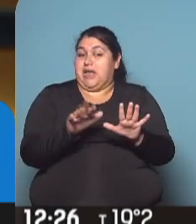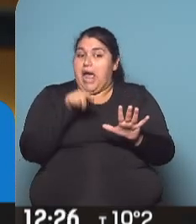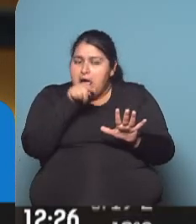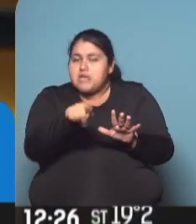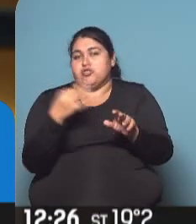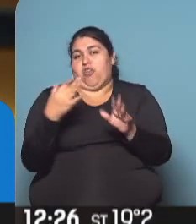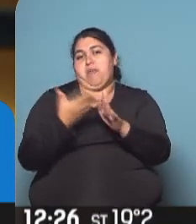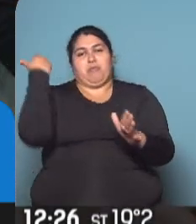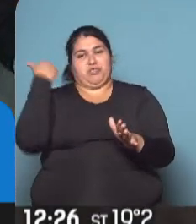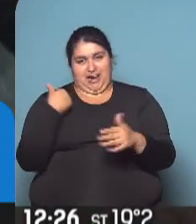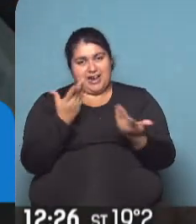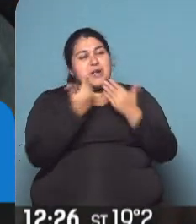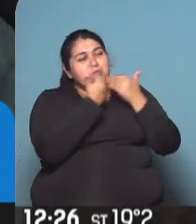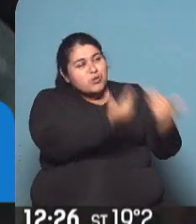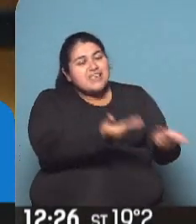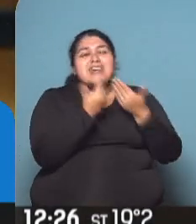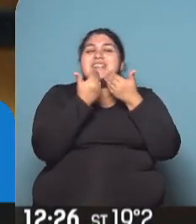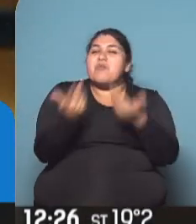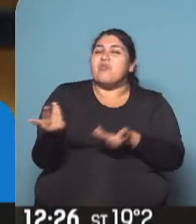que desterrar, Adriana, muchísimas gracias por compartir. a por invitarme.